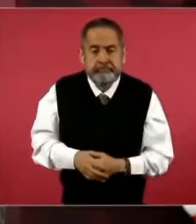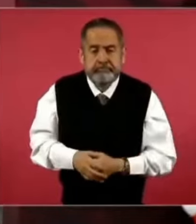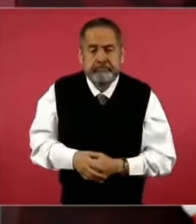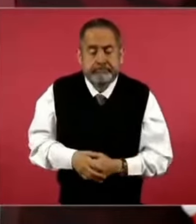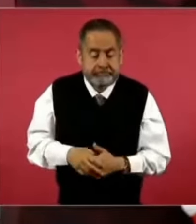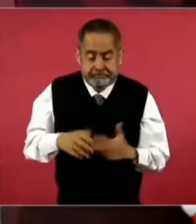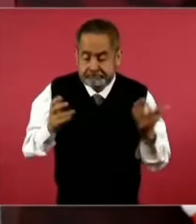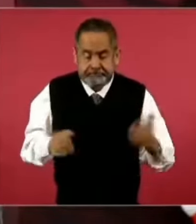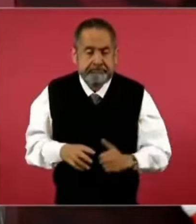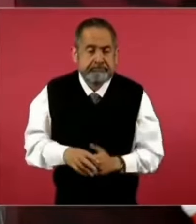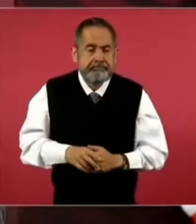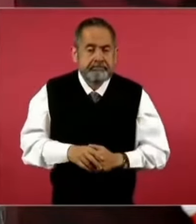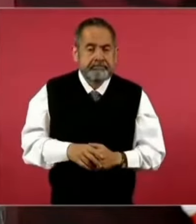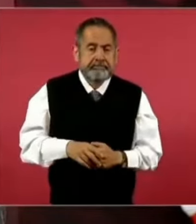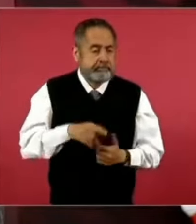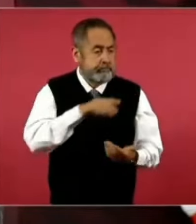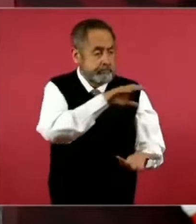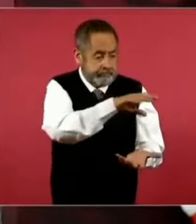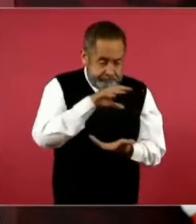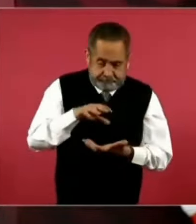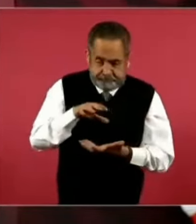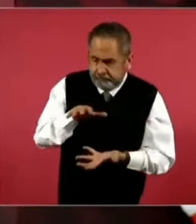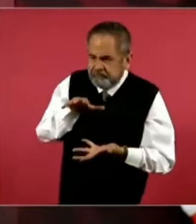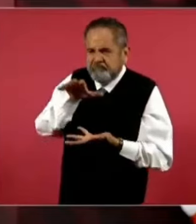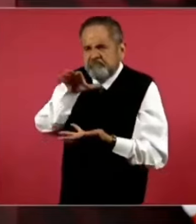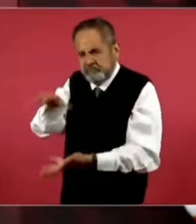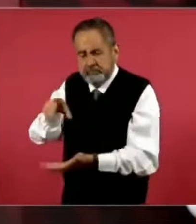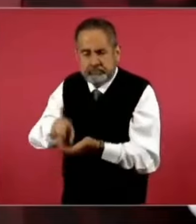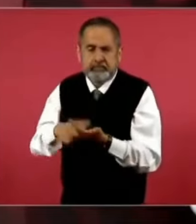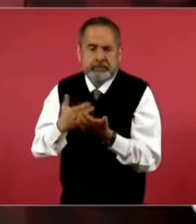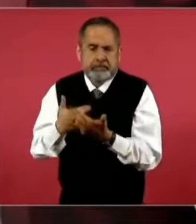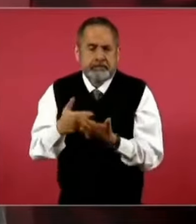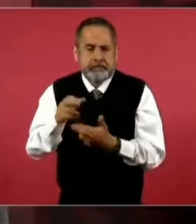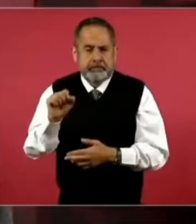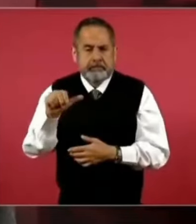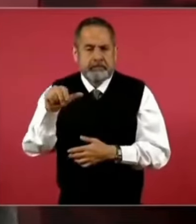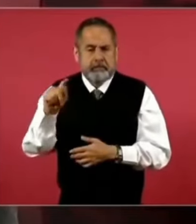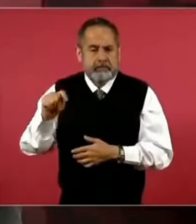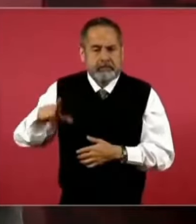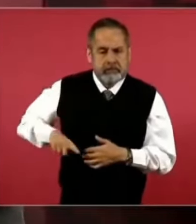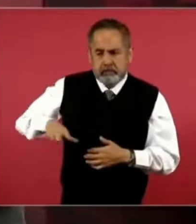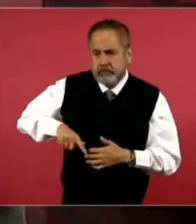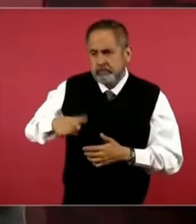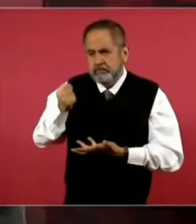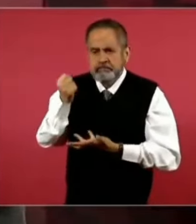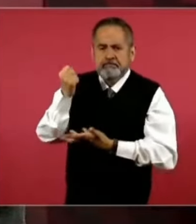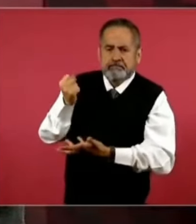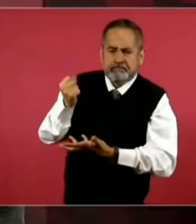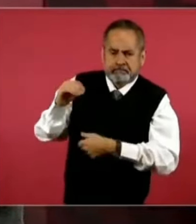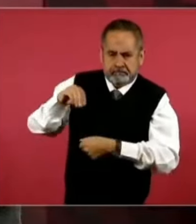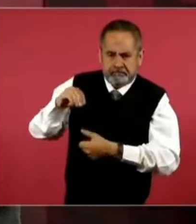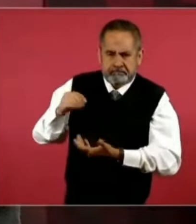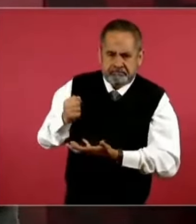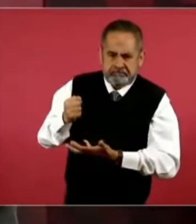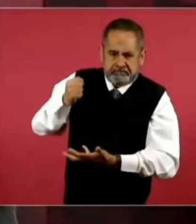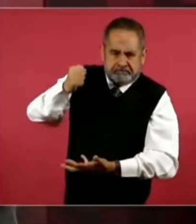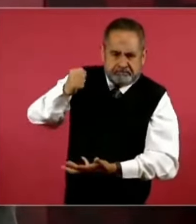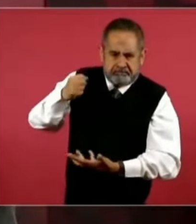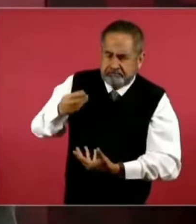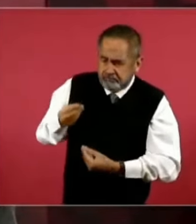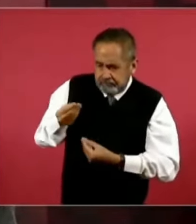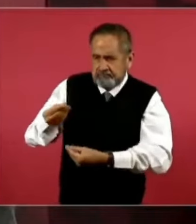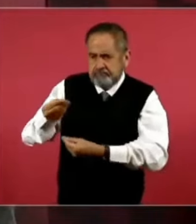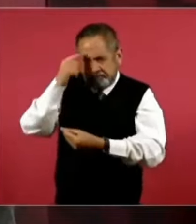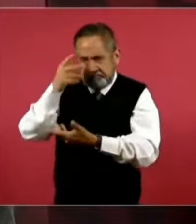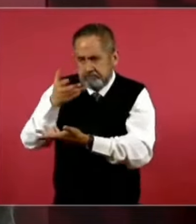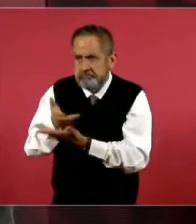un recurso para fortalecer la Hacienda Pública, el presupuesto que es dinero de todos los